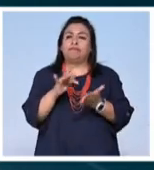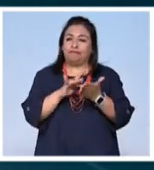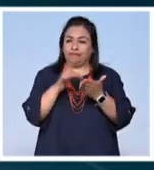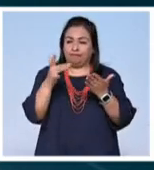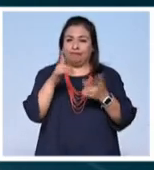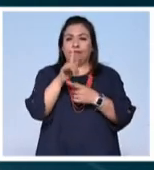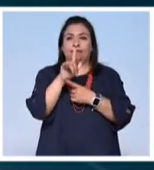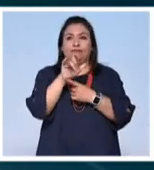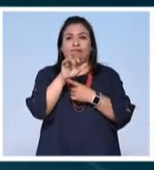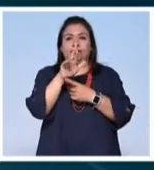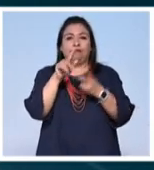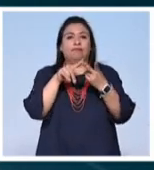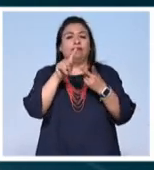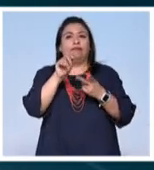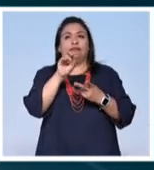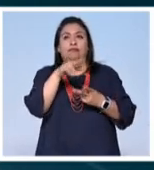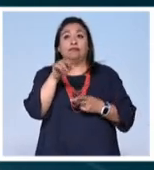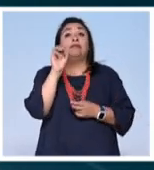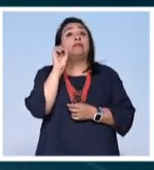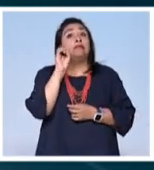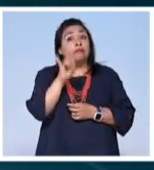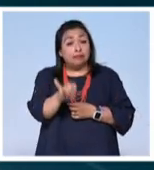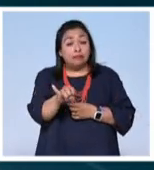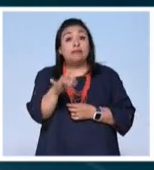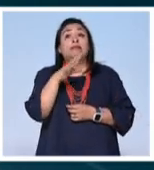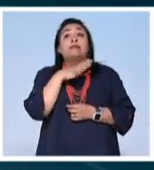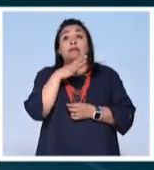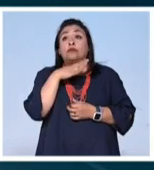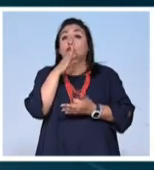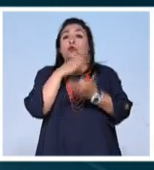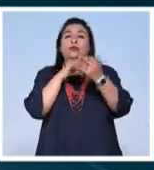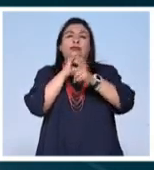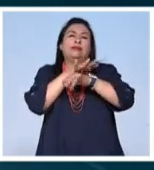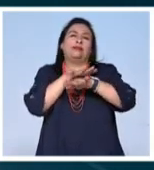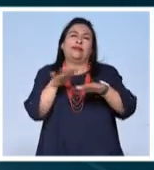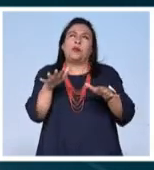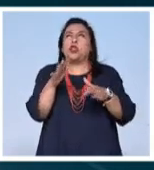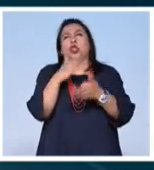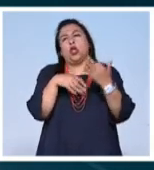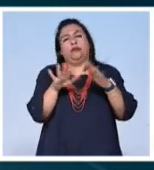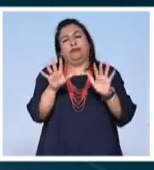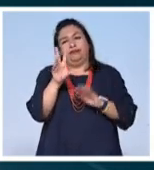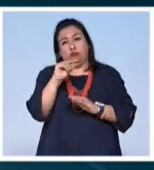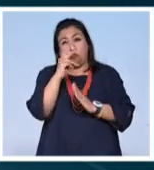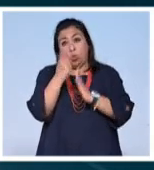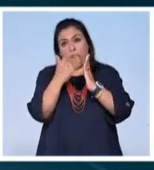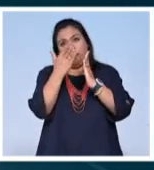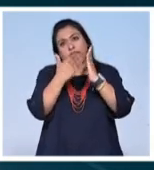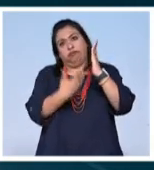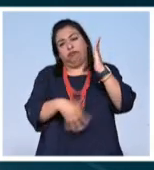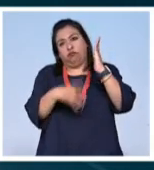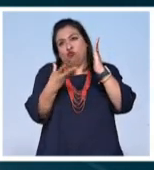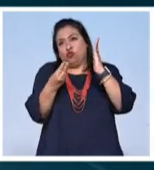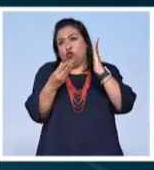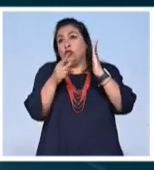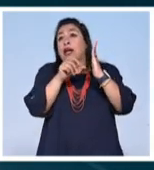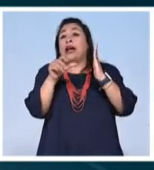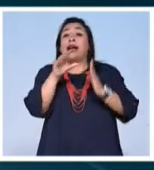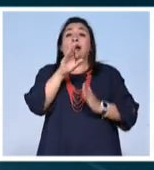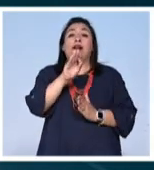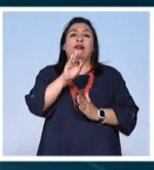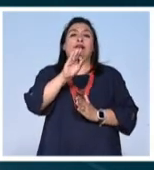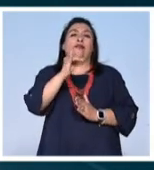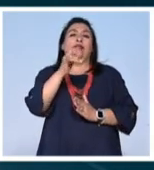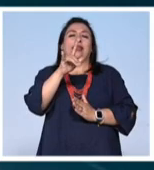Gracias, Laura, Toño. Pues efectivamente, vamos a darles todos los pormenores. Bueno, no todos, porque el programa es muy amplio de la FILEI